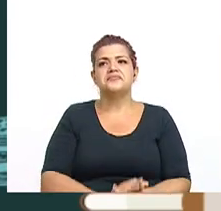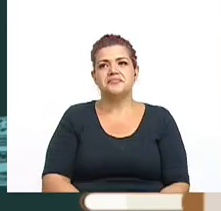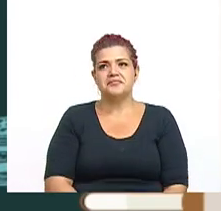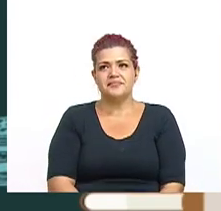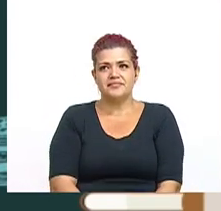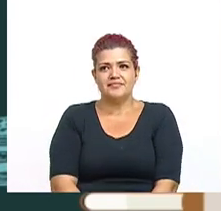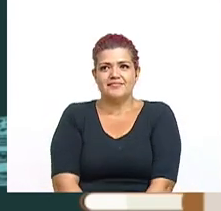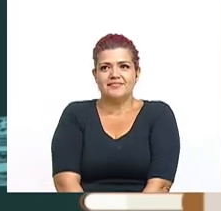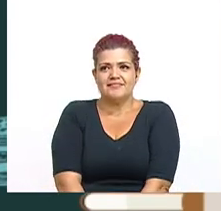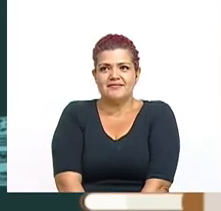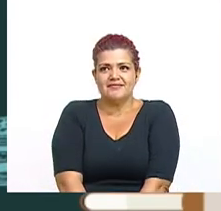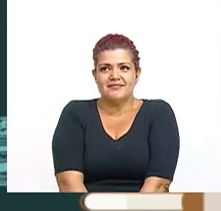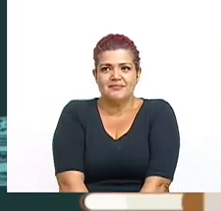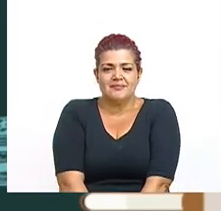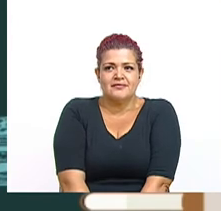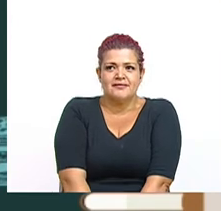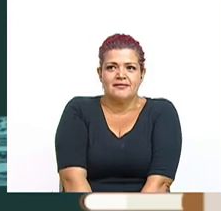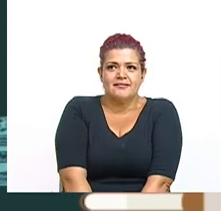ver.